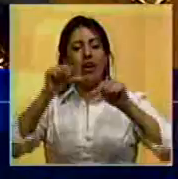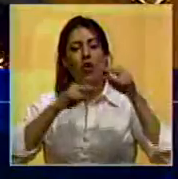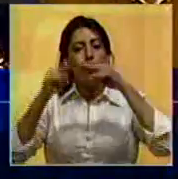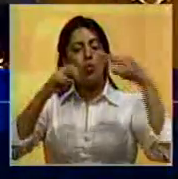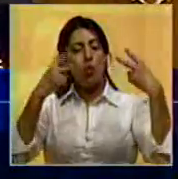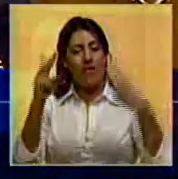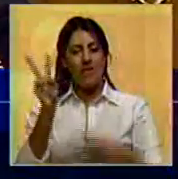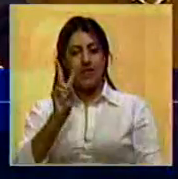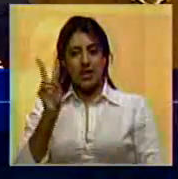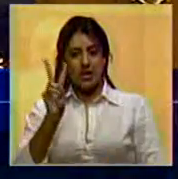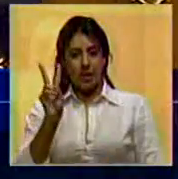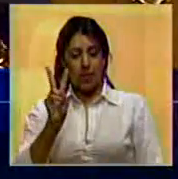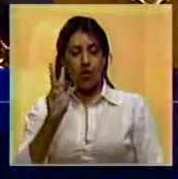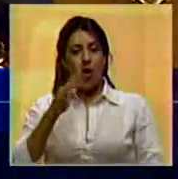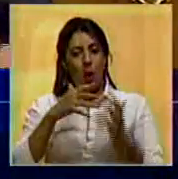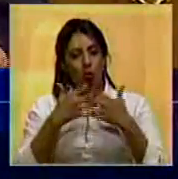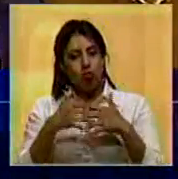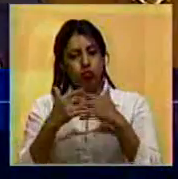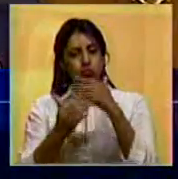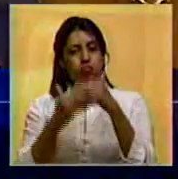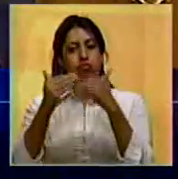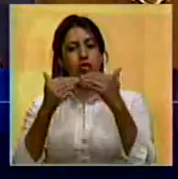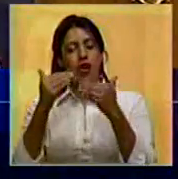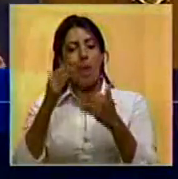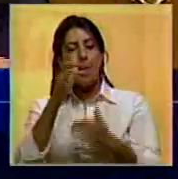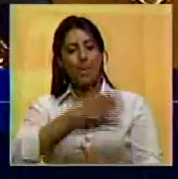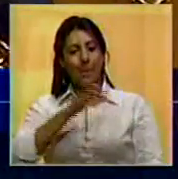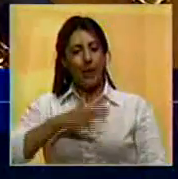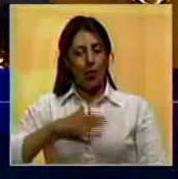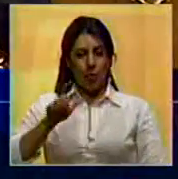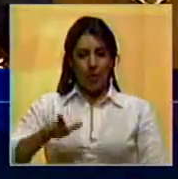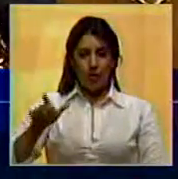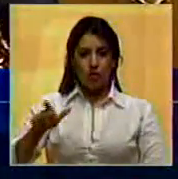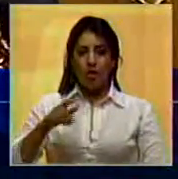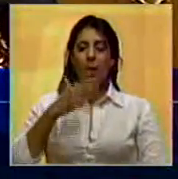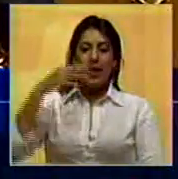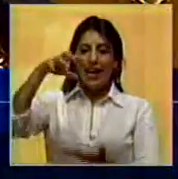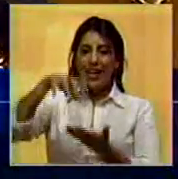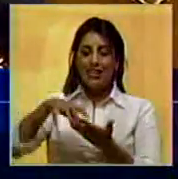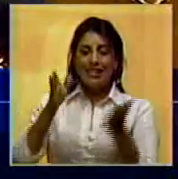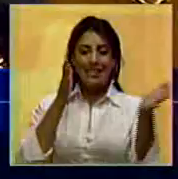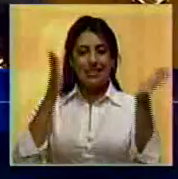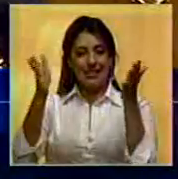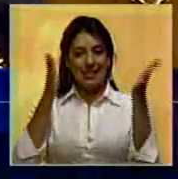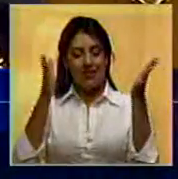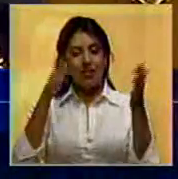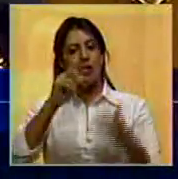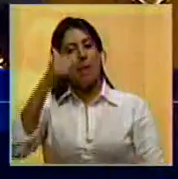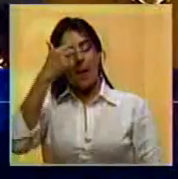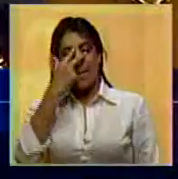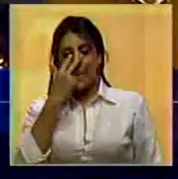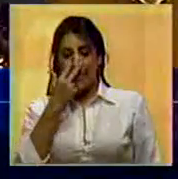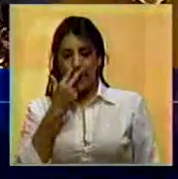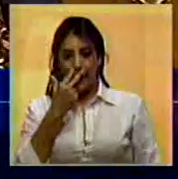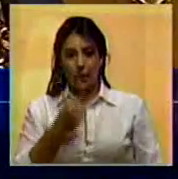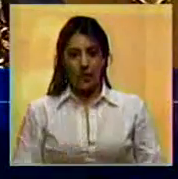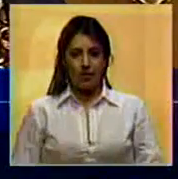construir una Venezuela productiva y de propietarios con un estado al servicio de los más pobres